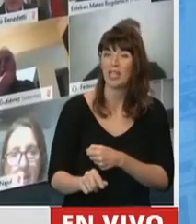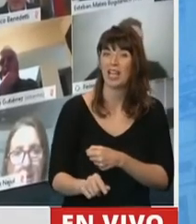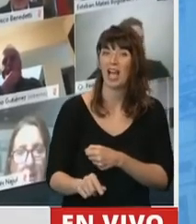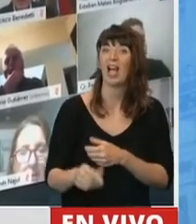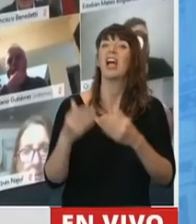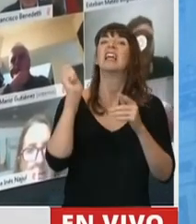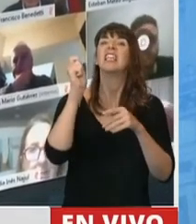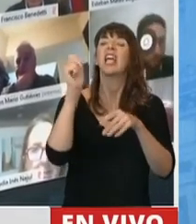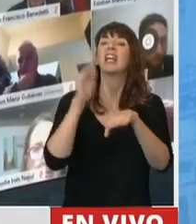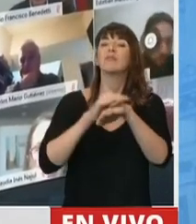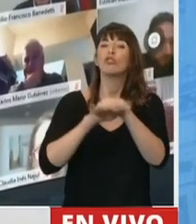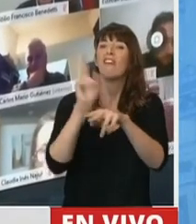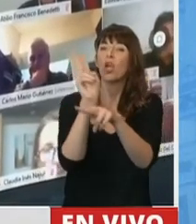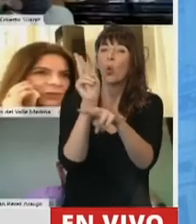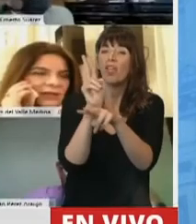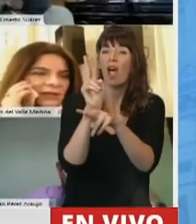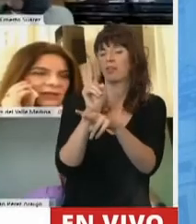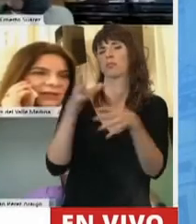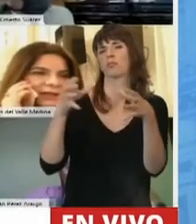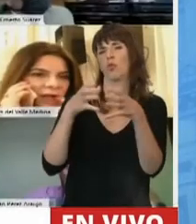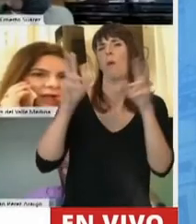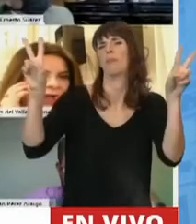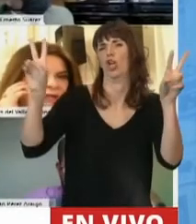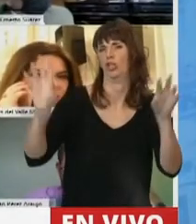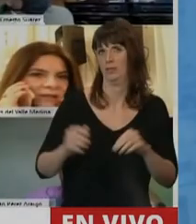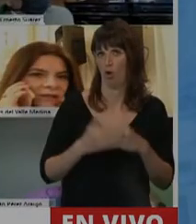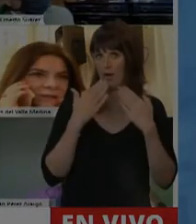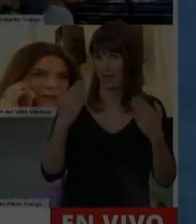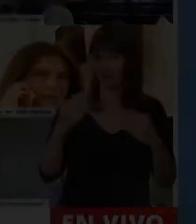por el peronismo. Muchas gracias. Gracias, diputada.